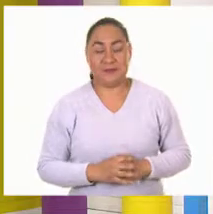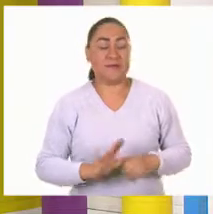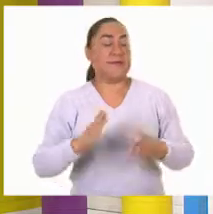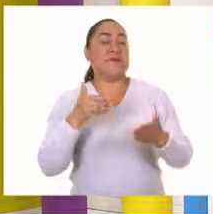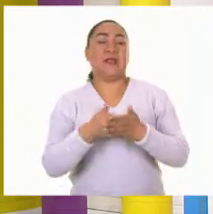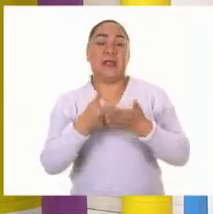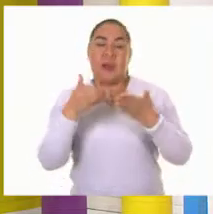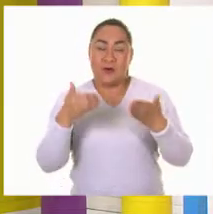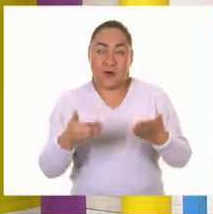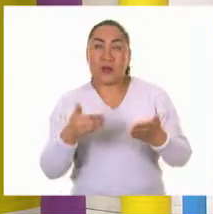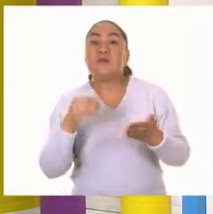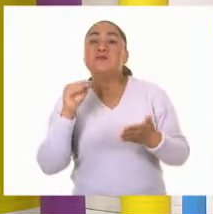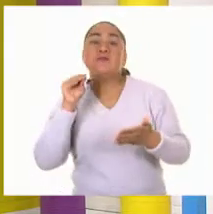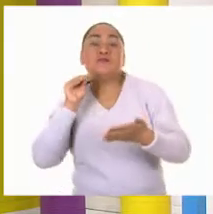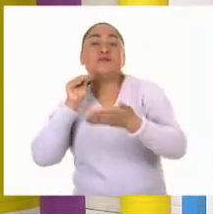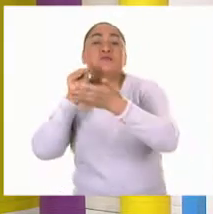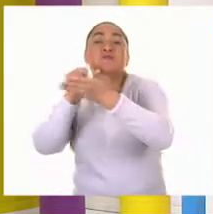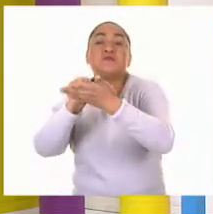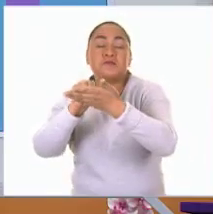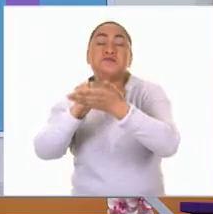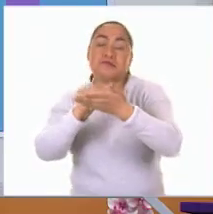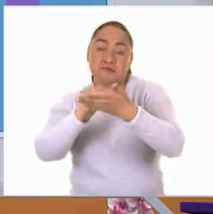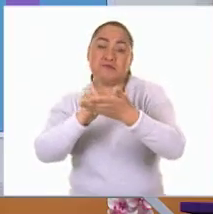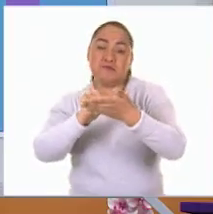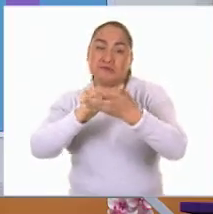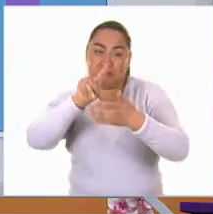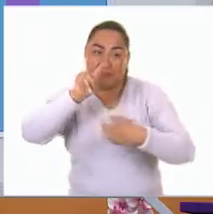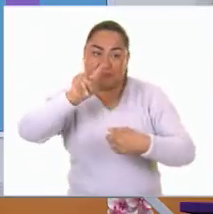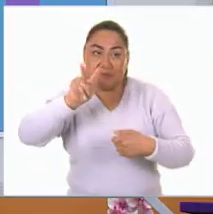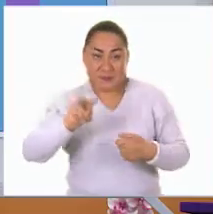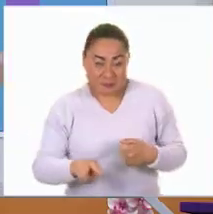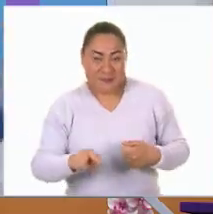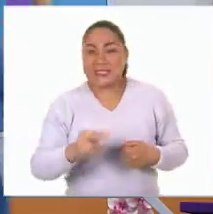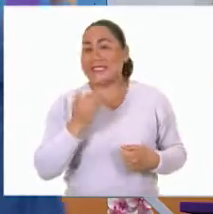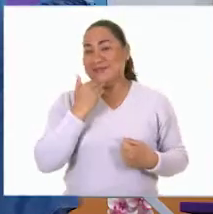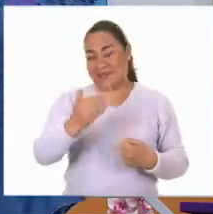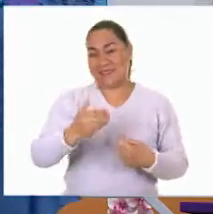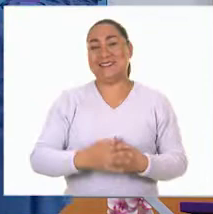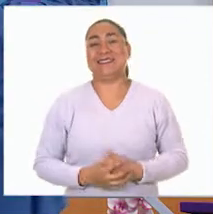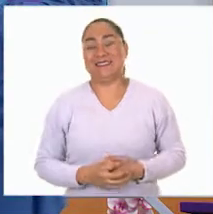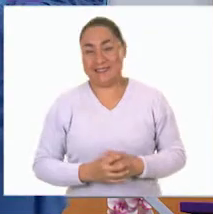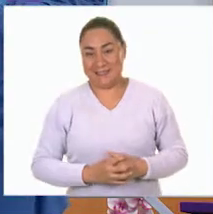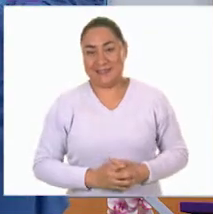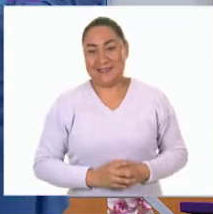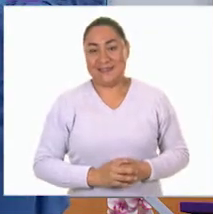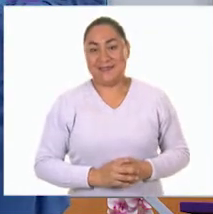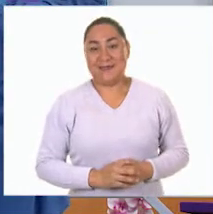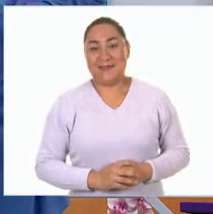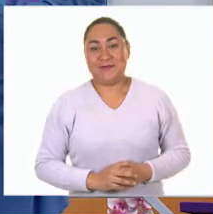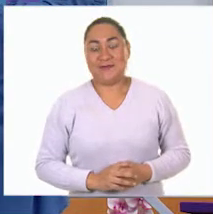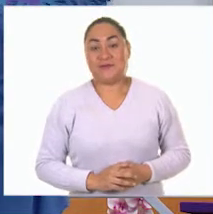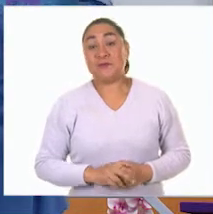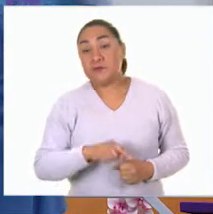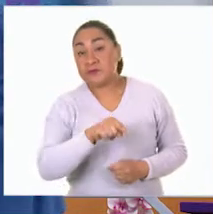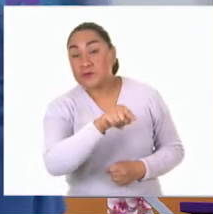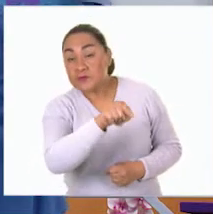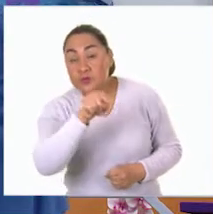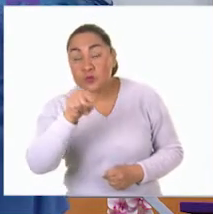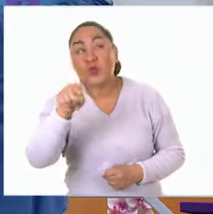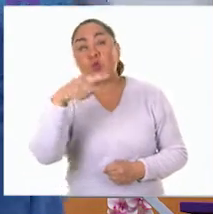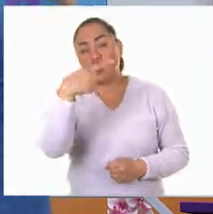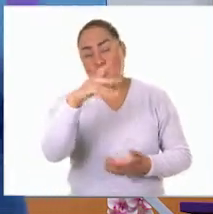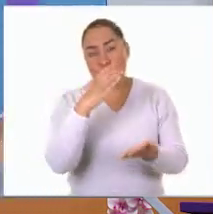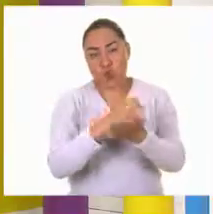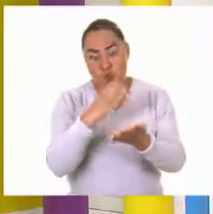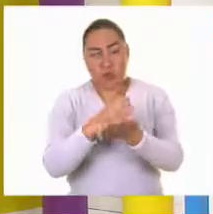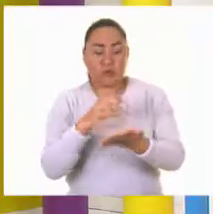te parece si en comprobación yo digo que están correctos y ponemos verdadero ustedes en casa escriban en su